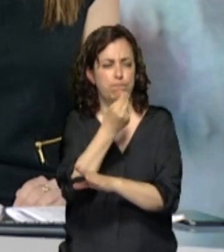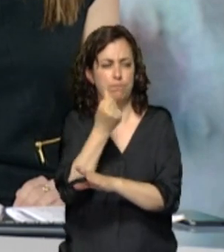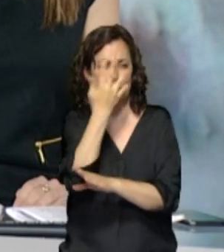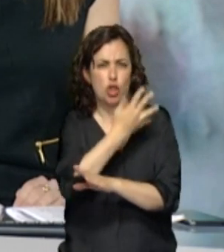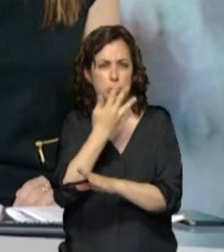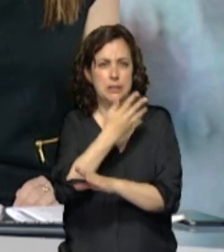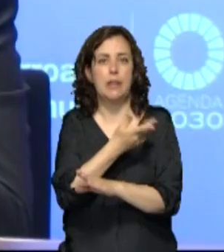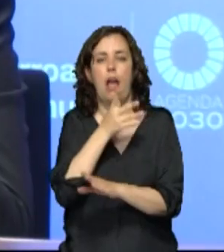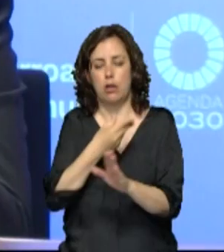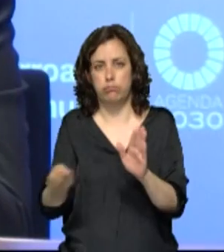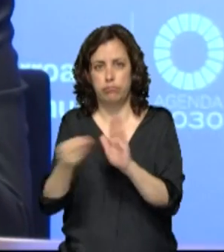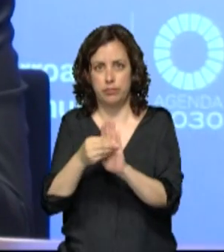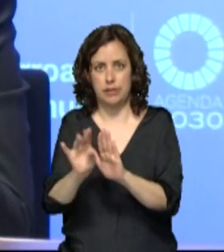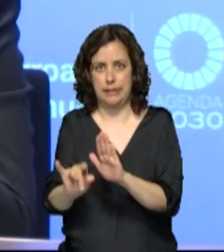-19.